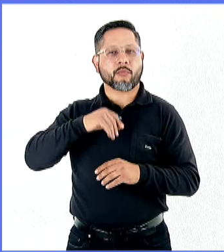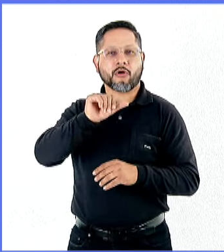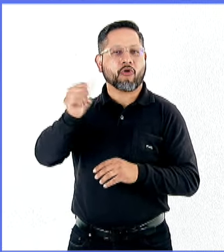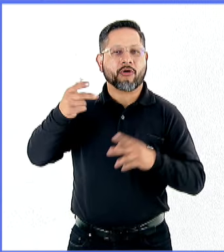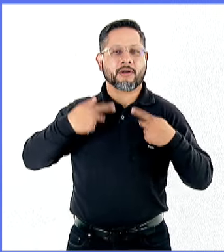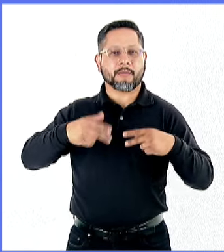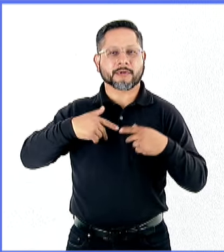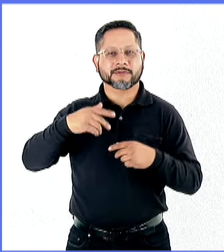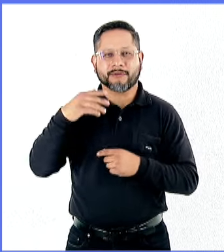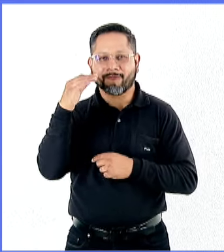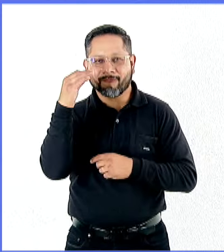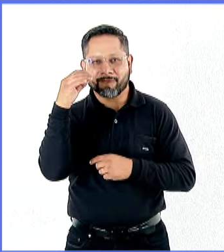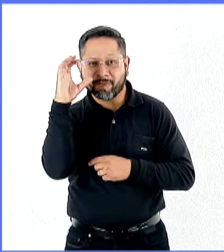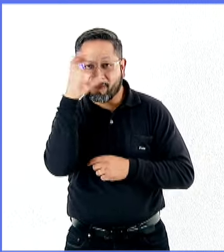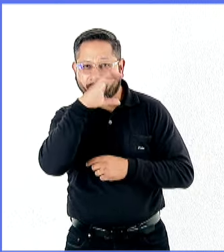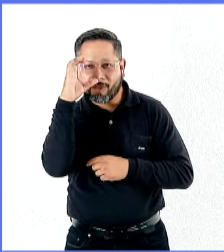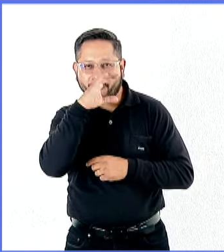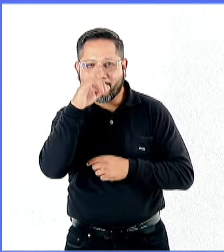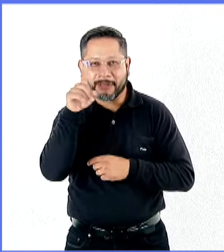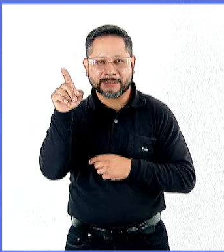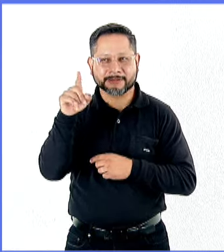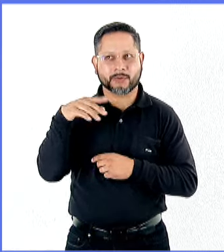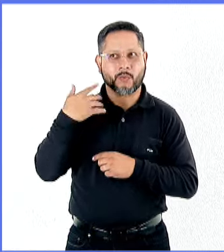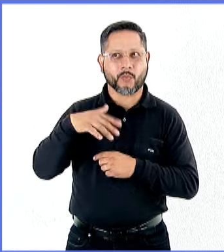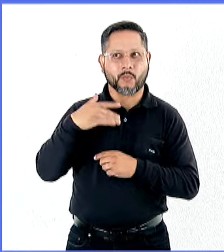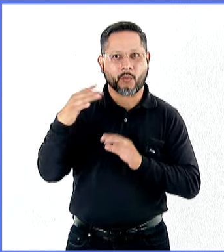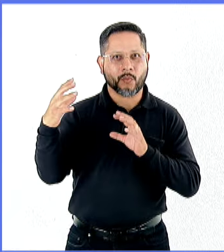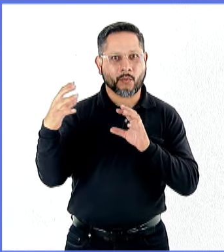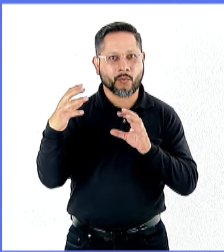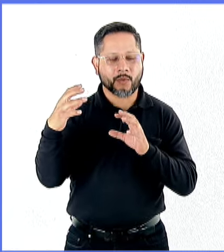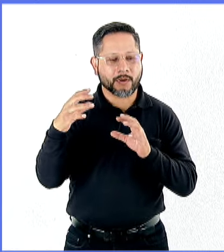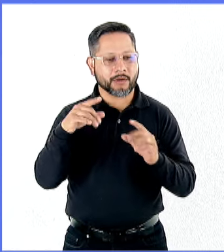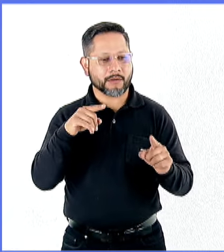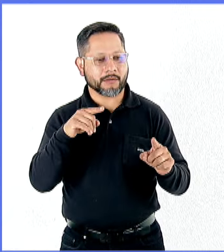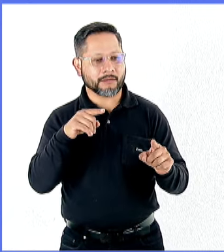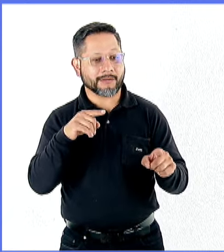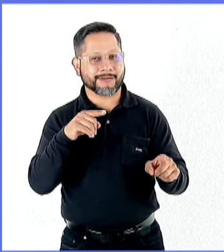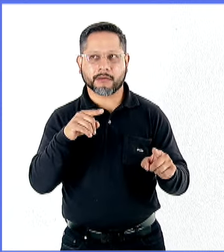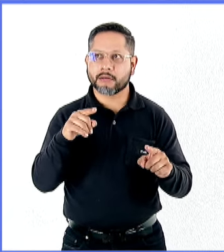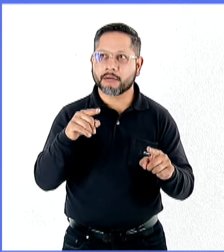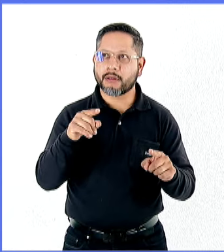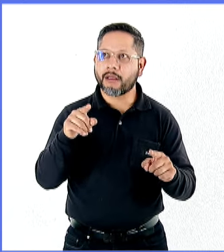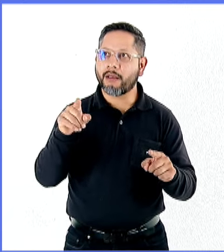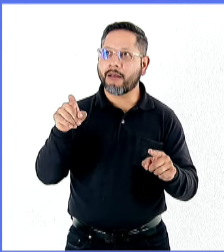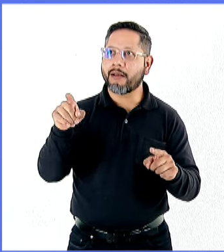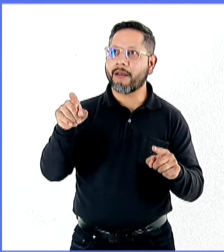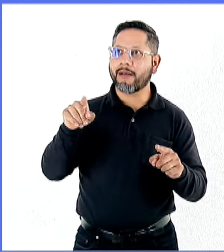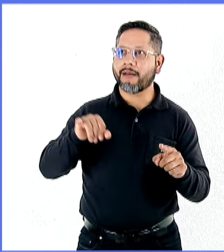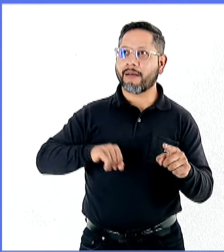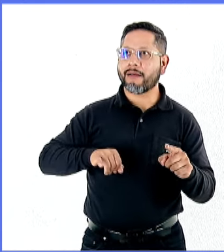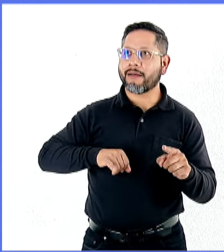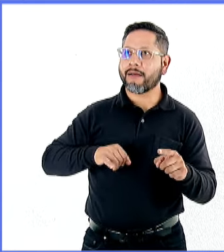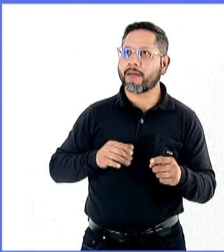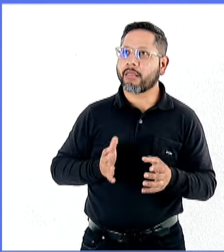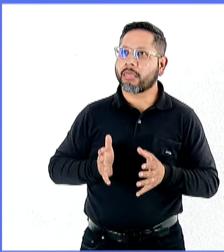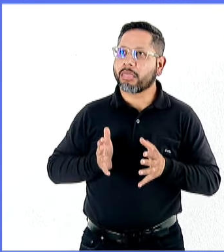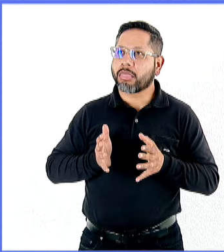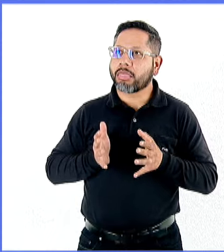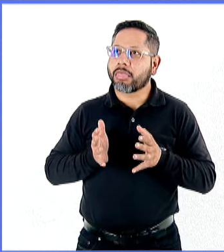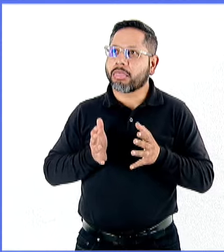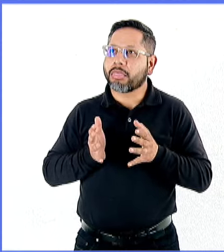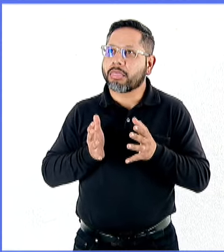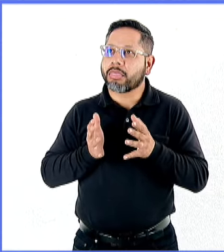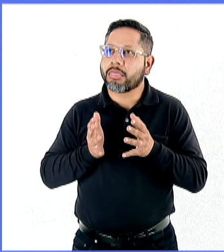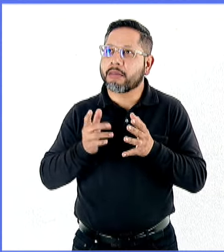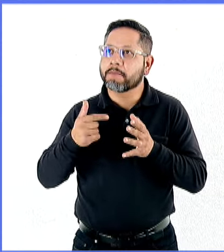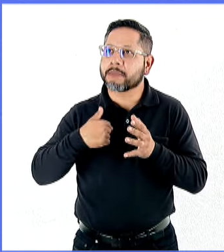de personajes que pudieran ser muy vinculados a ellos para que entonces se identifiquen, me vean como esta persona, que soy de su edad, con el que